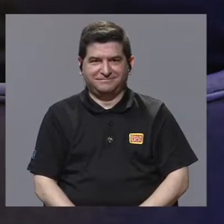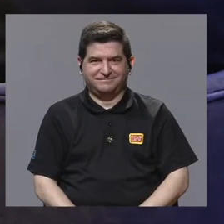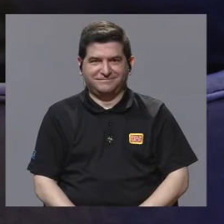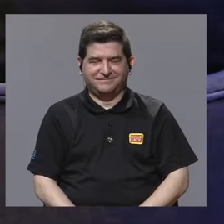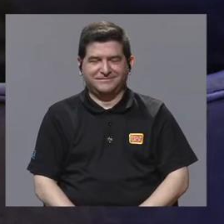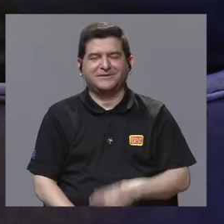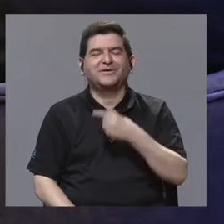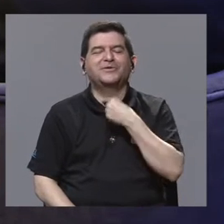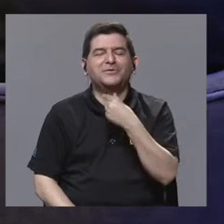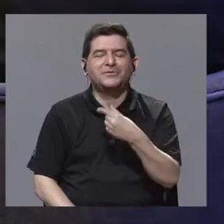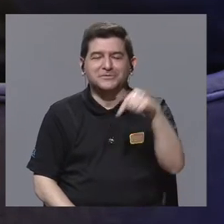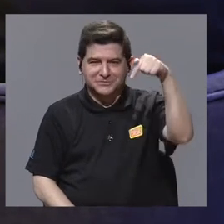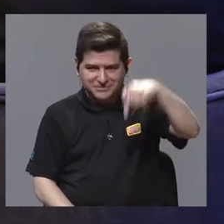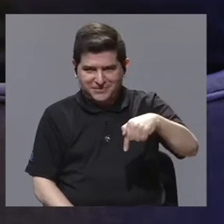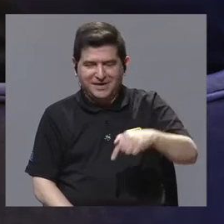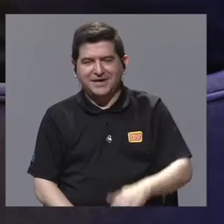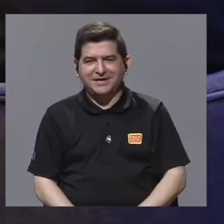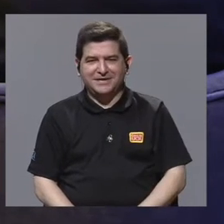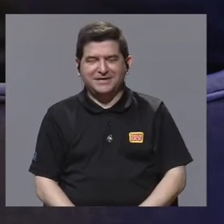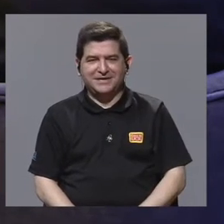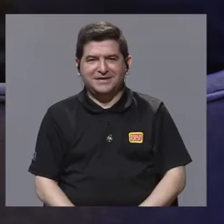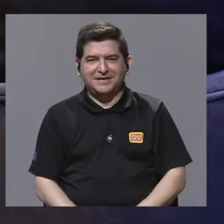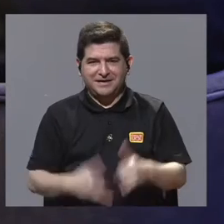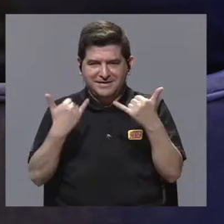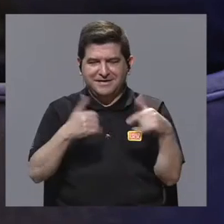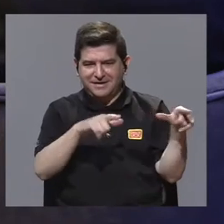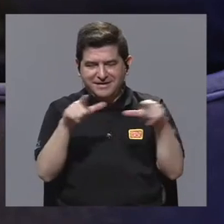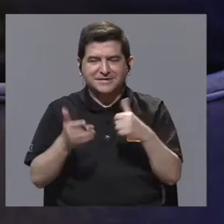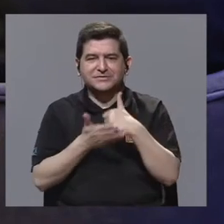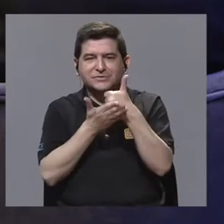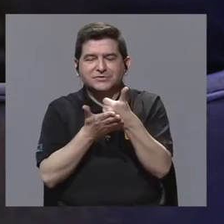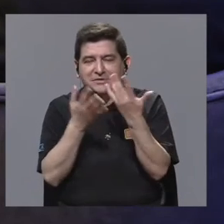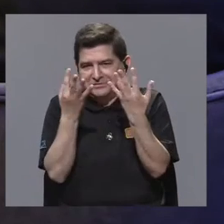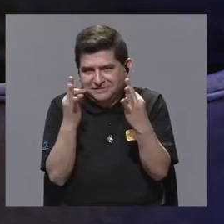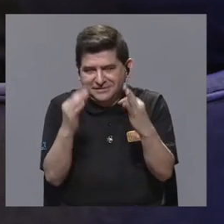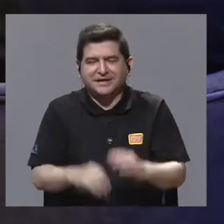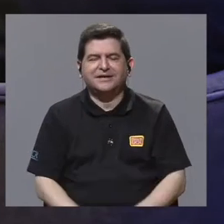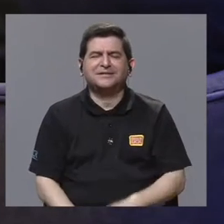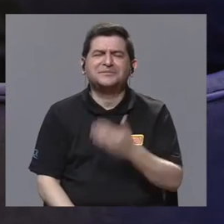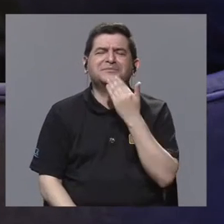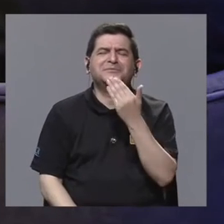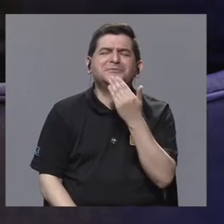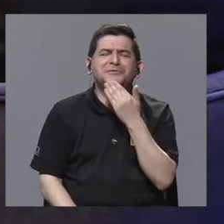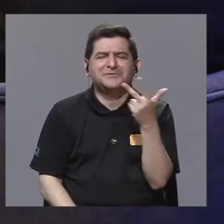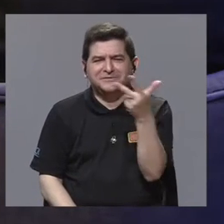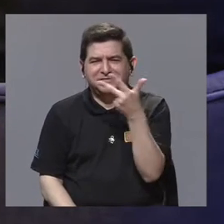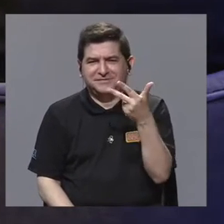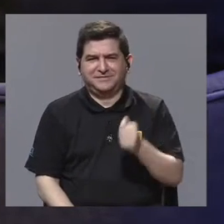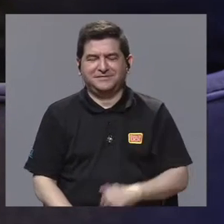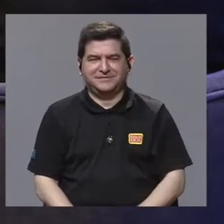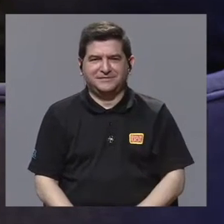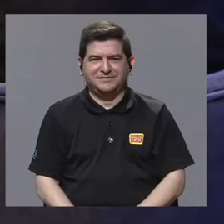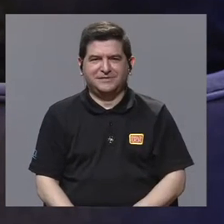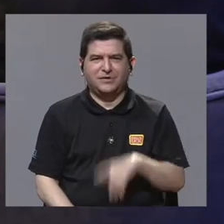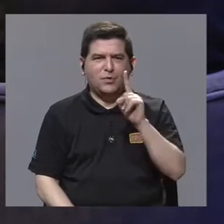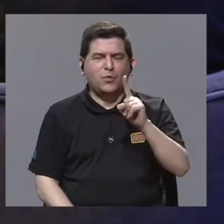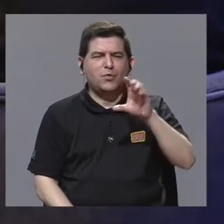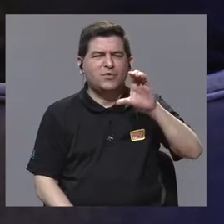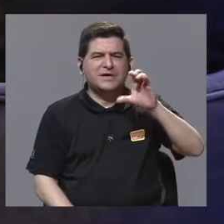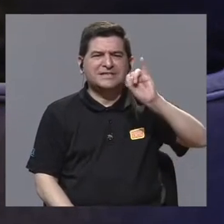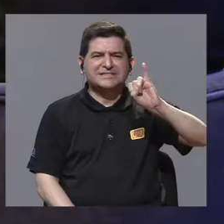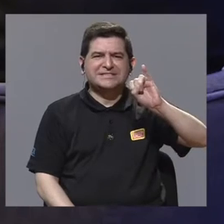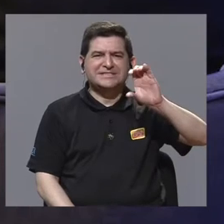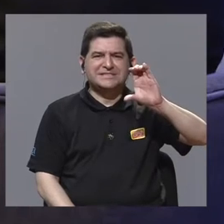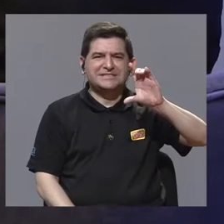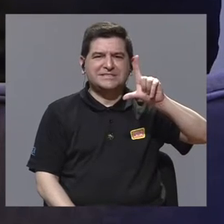Un placer, don Gustavo. Aquí estamos presentes para ayudar en lo que se pueda. Les agradecemos mucho. ¿Qué es un ciclotrón?